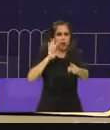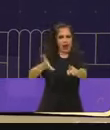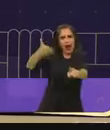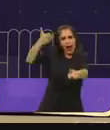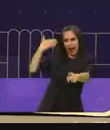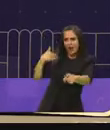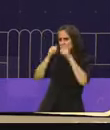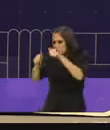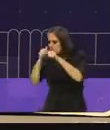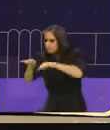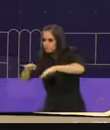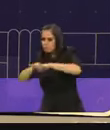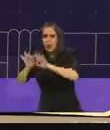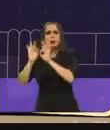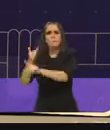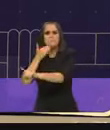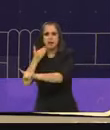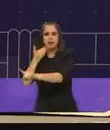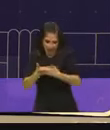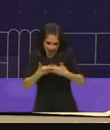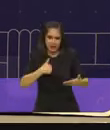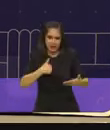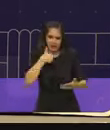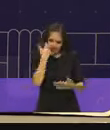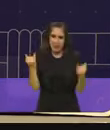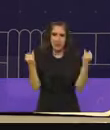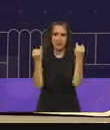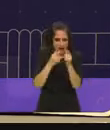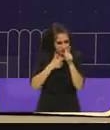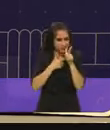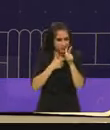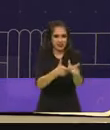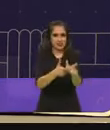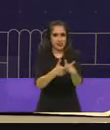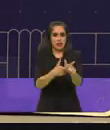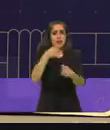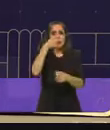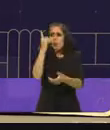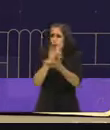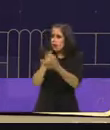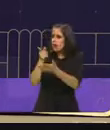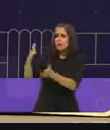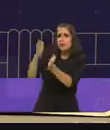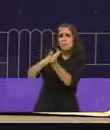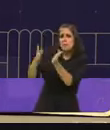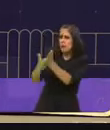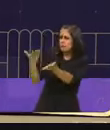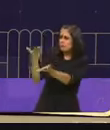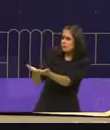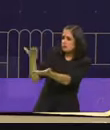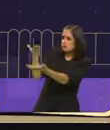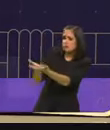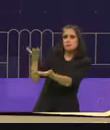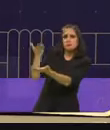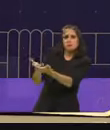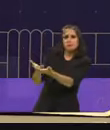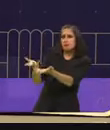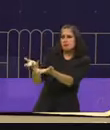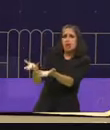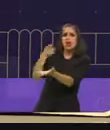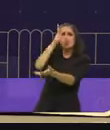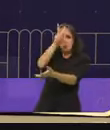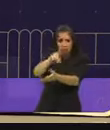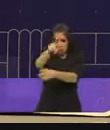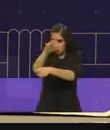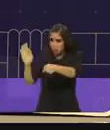durante el gobierno de Morena los derechos sólo quedaron en el papel porque no están en tu casa ni en tu familia